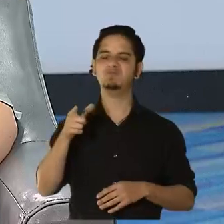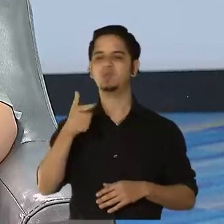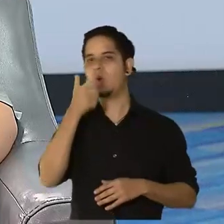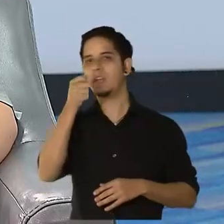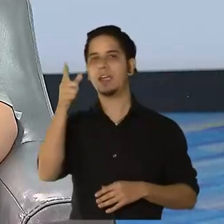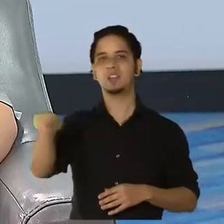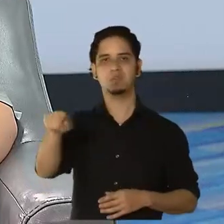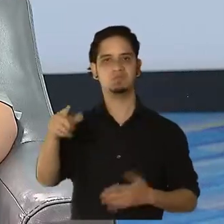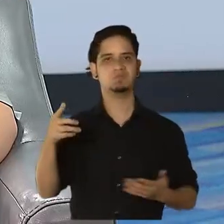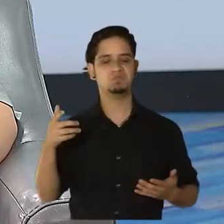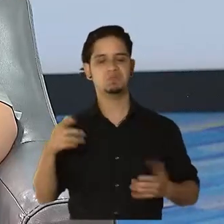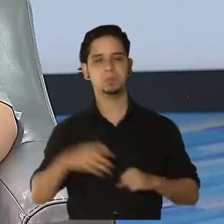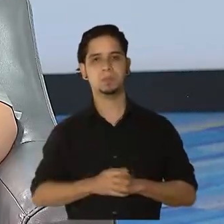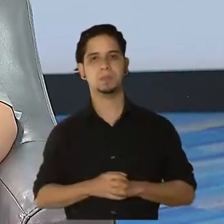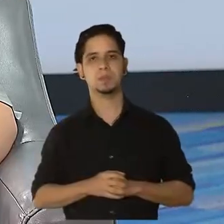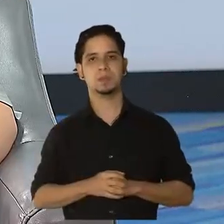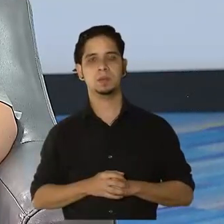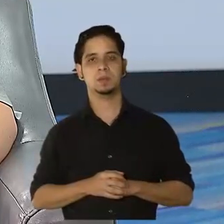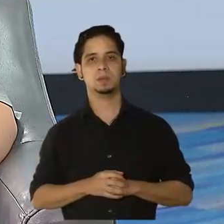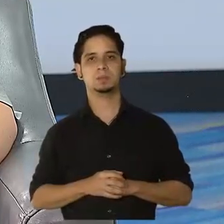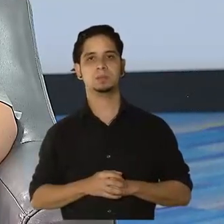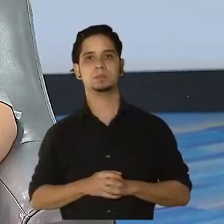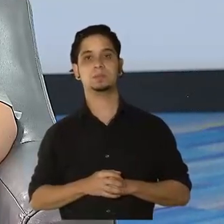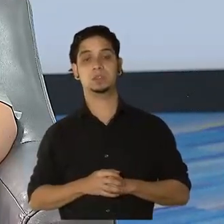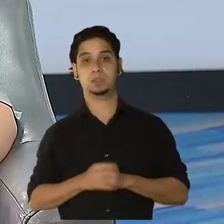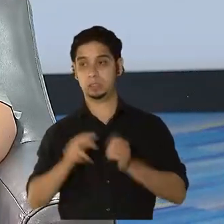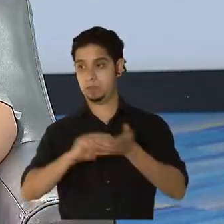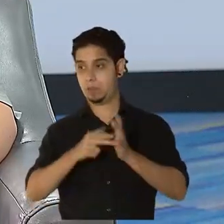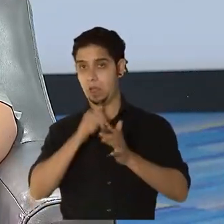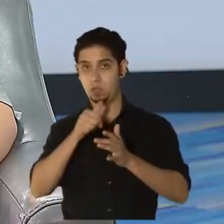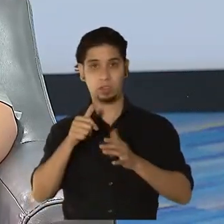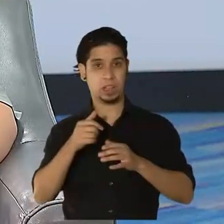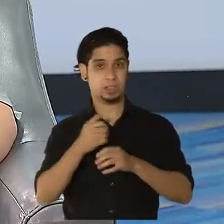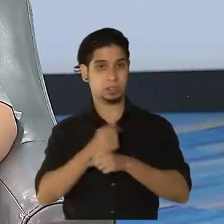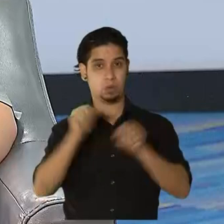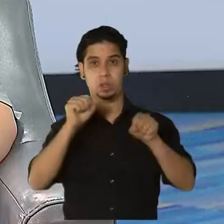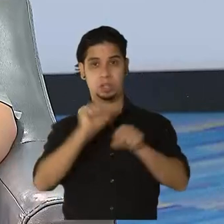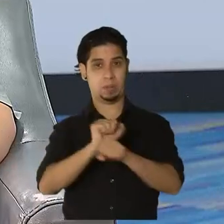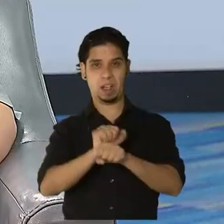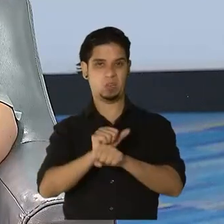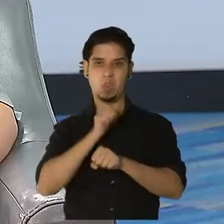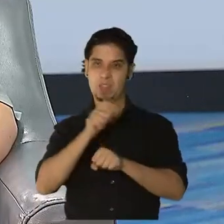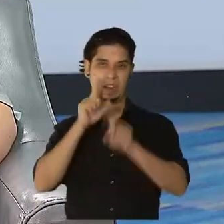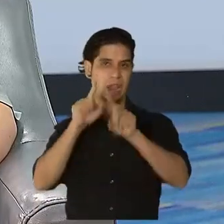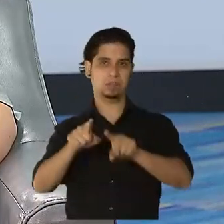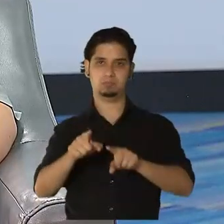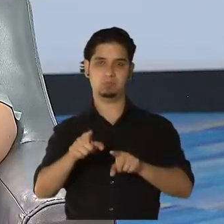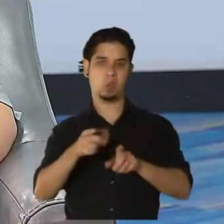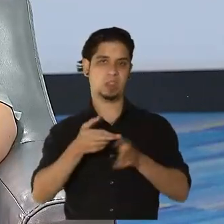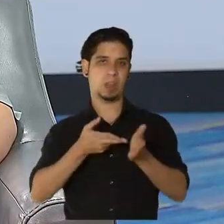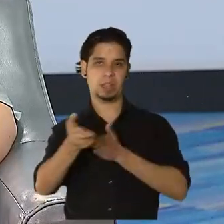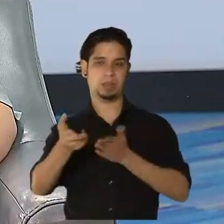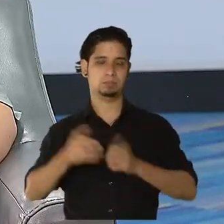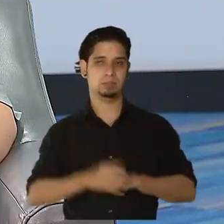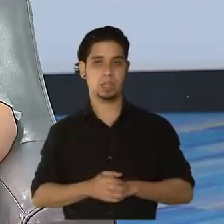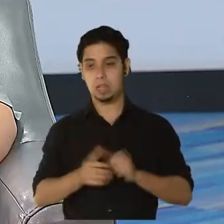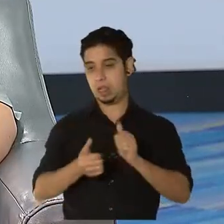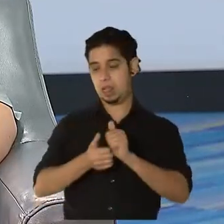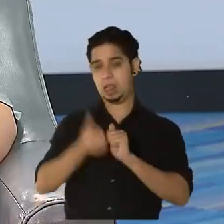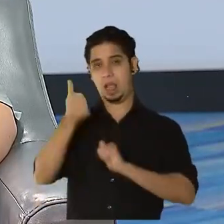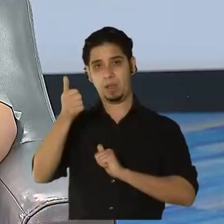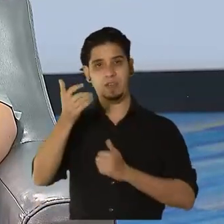nadie que no tenga las condiciones seguras de trabajo debe ir. De hecho, la mayoría de los contagios